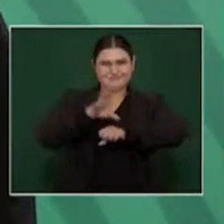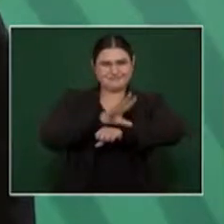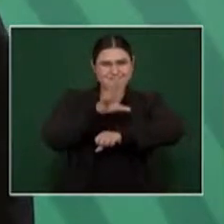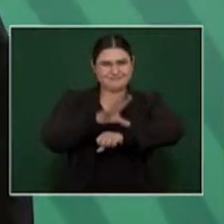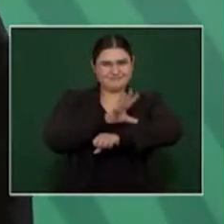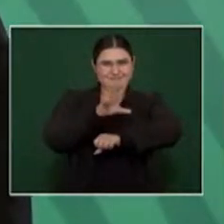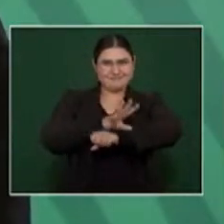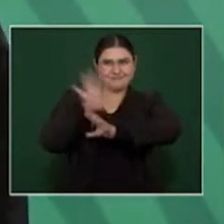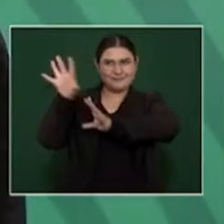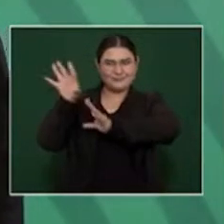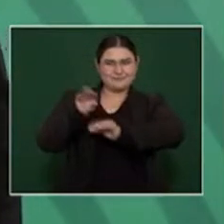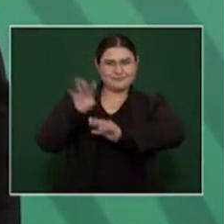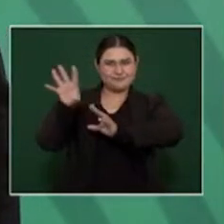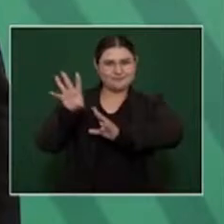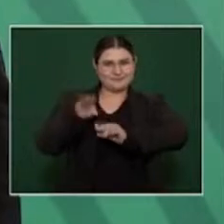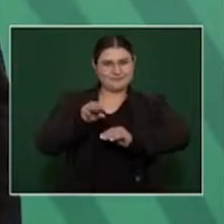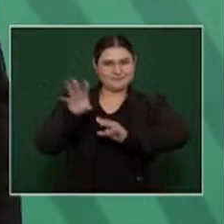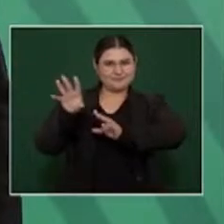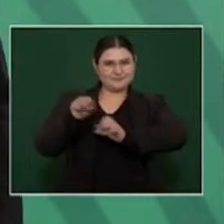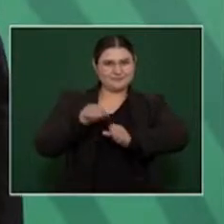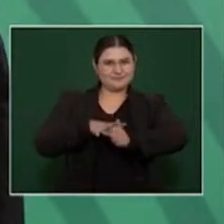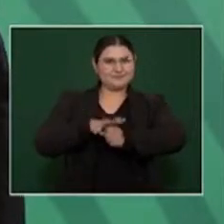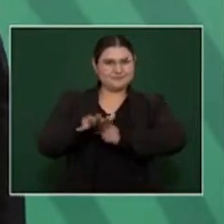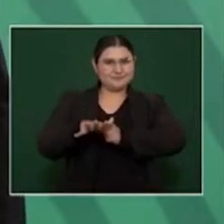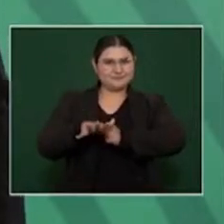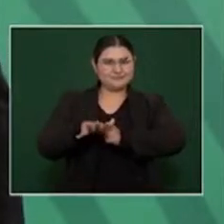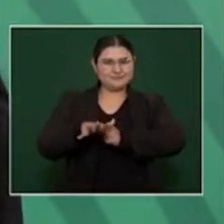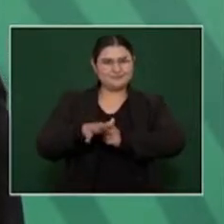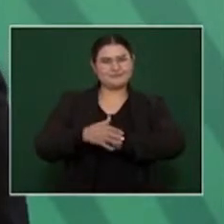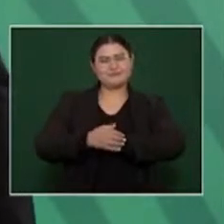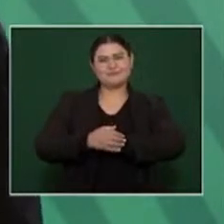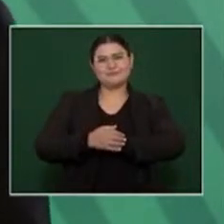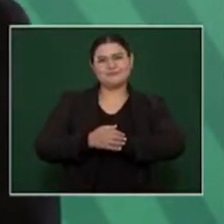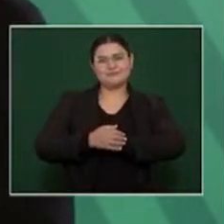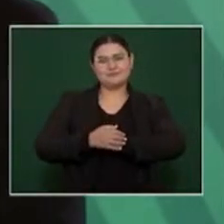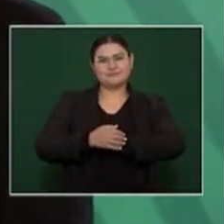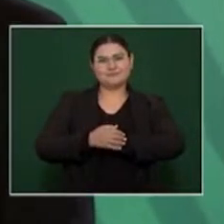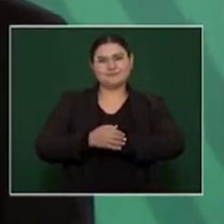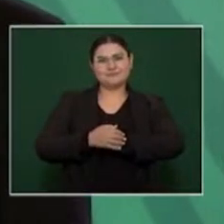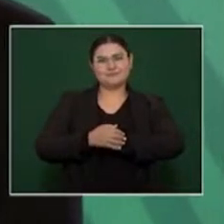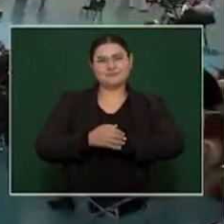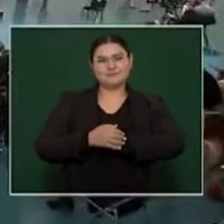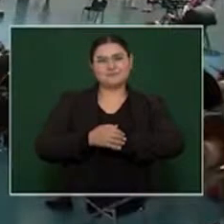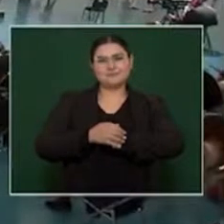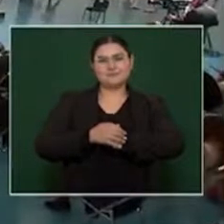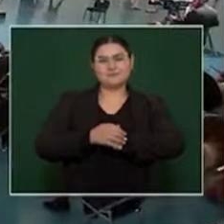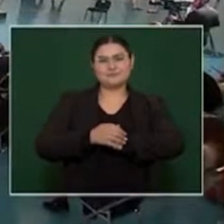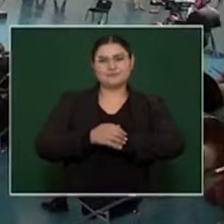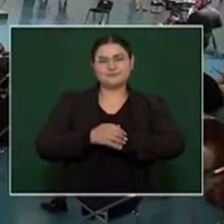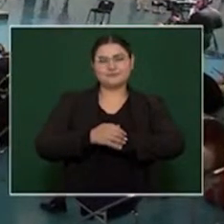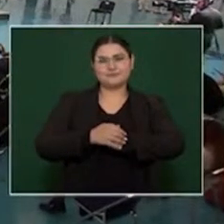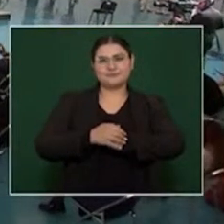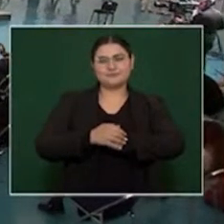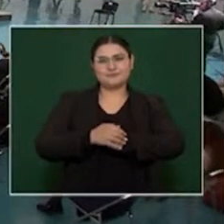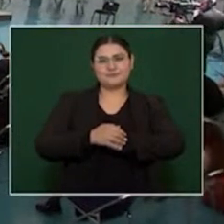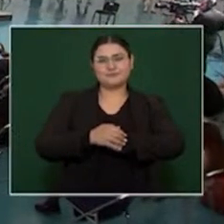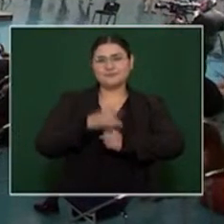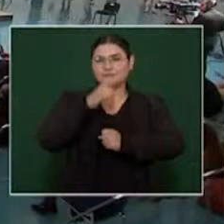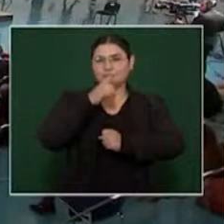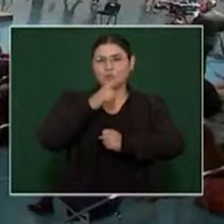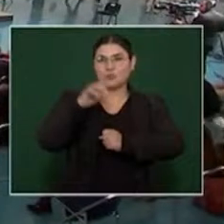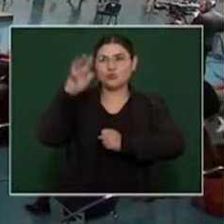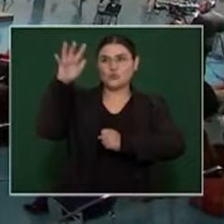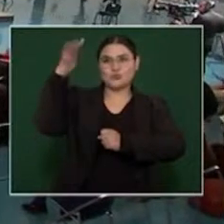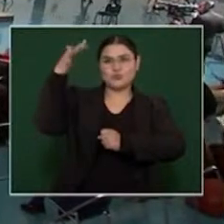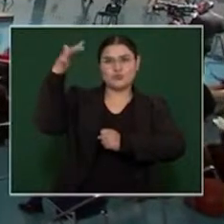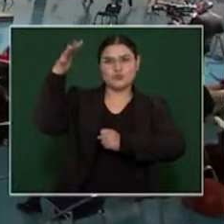Seguridad, Genaro García Luna, que tomen en cuenta la participación de autoridades de Estados Unidos al señalar que es